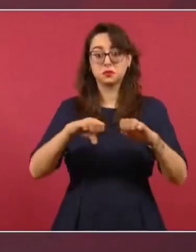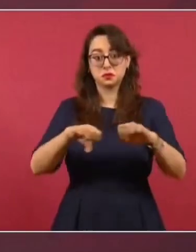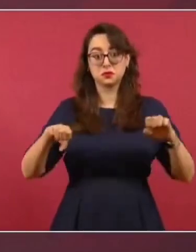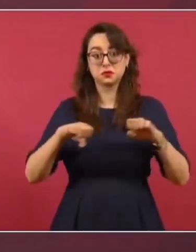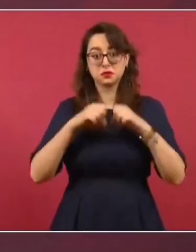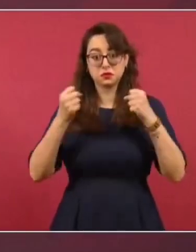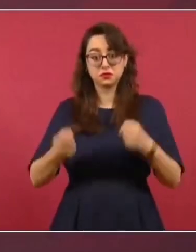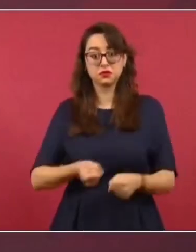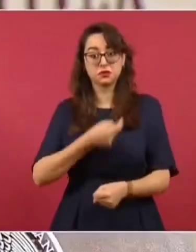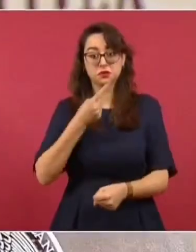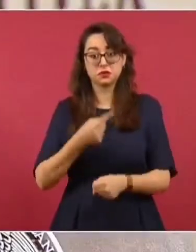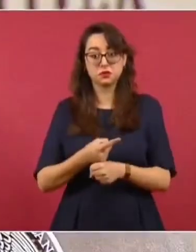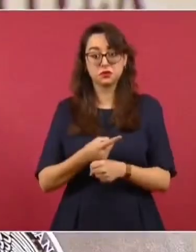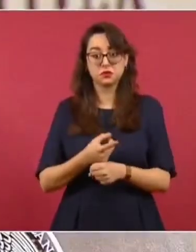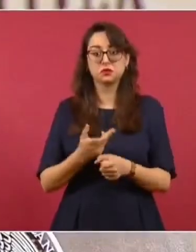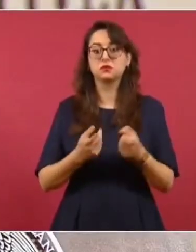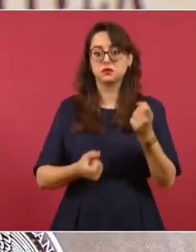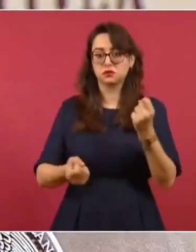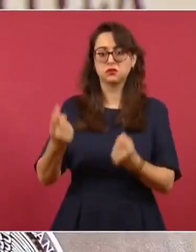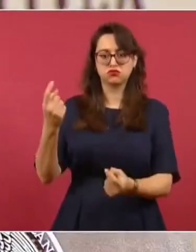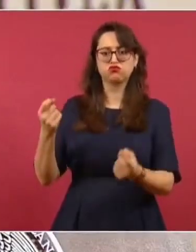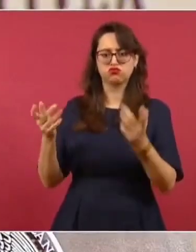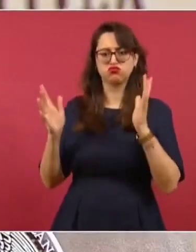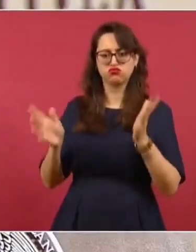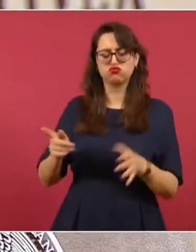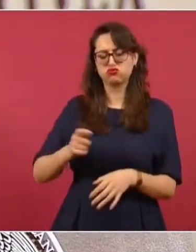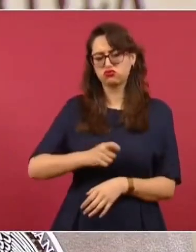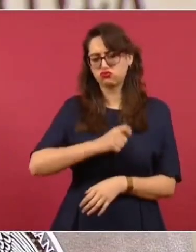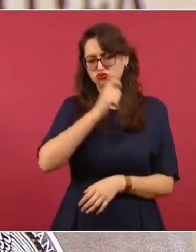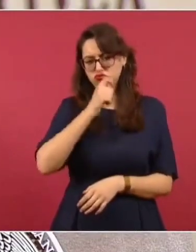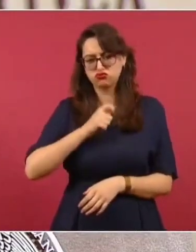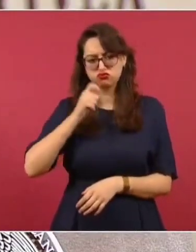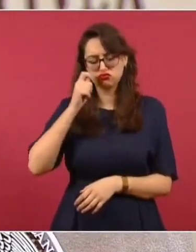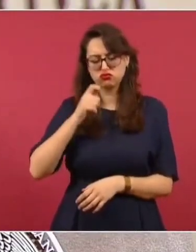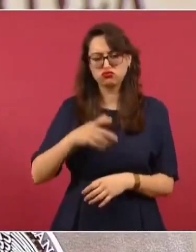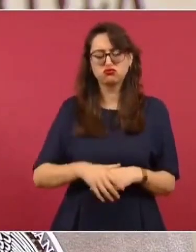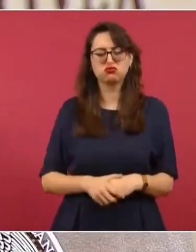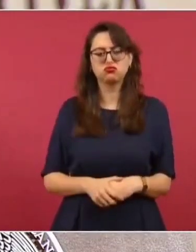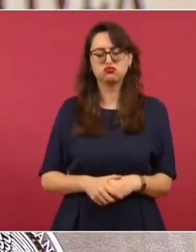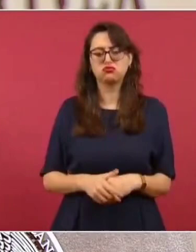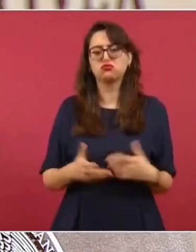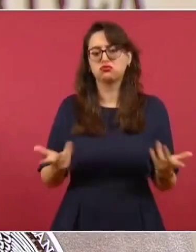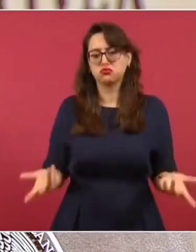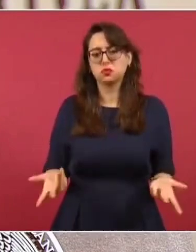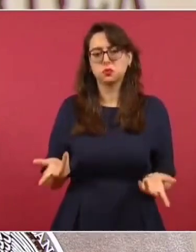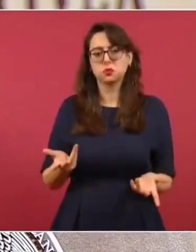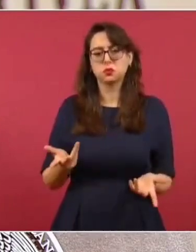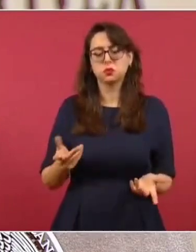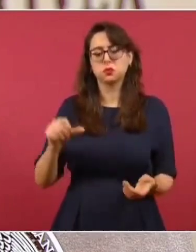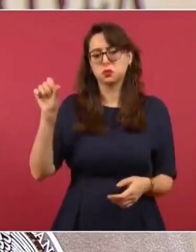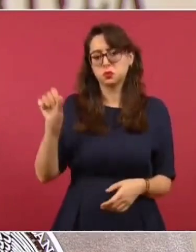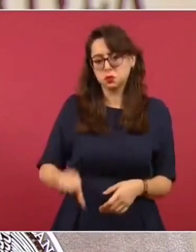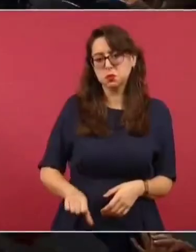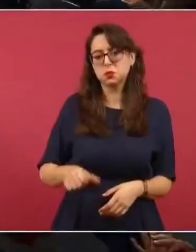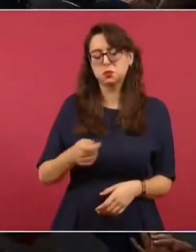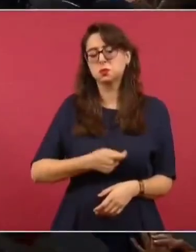seguridad, algunos ya se la practicaron ayer, otros la vamos a practicar hoy.